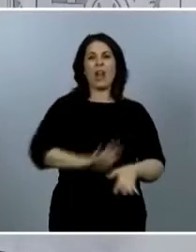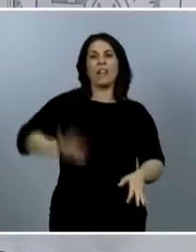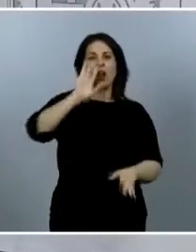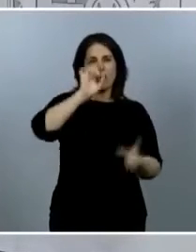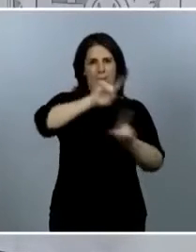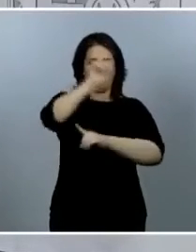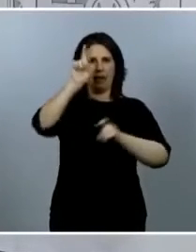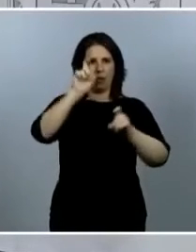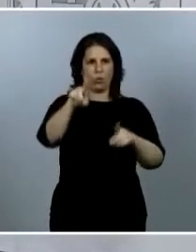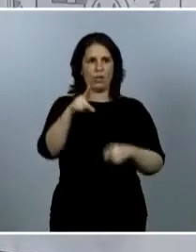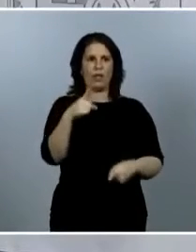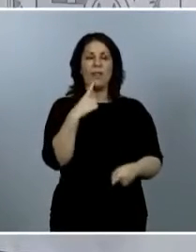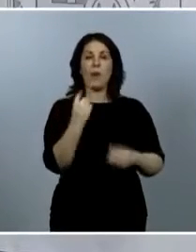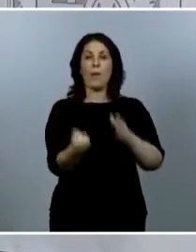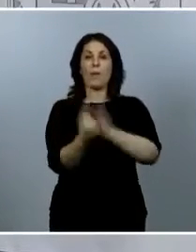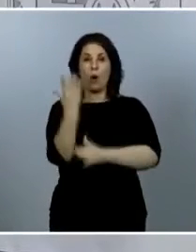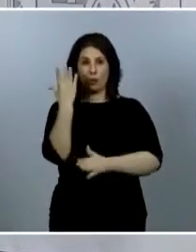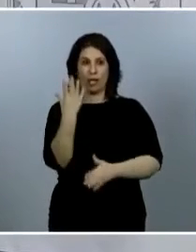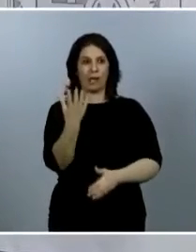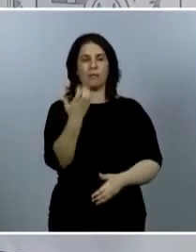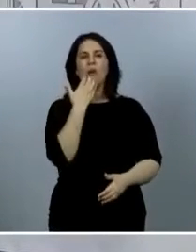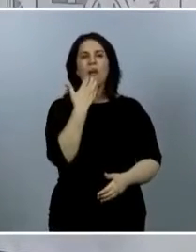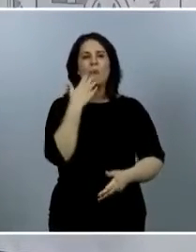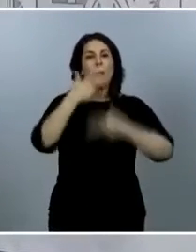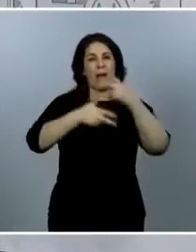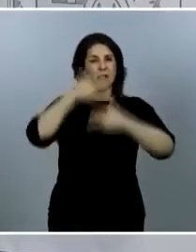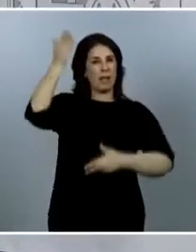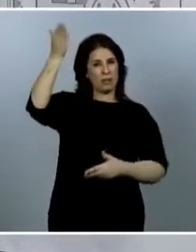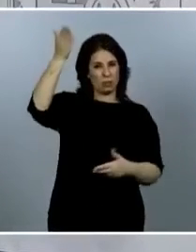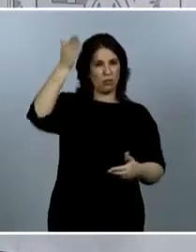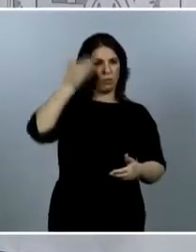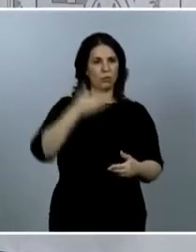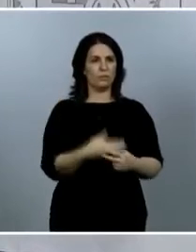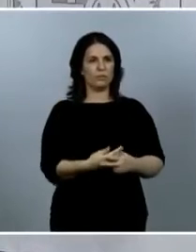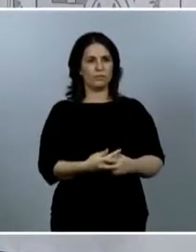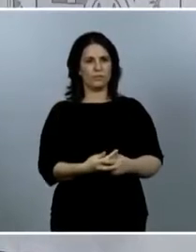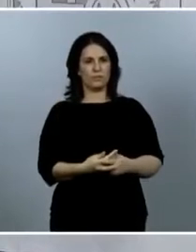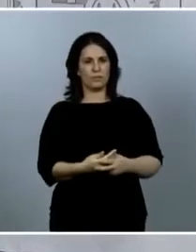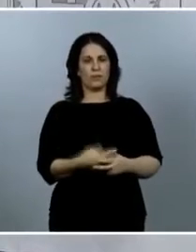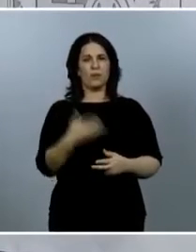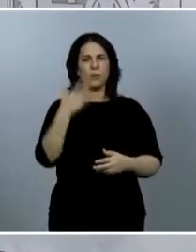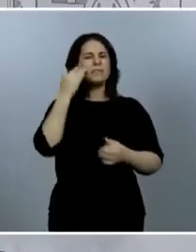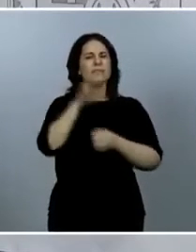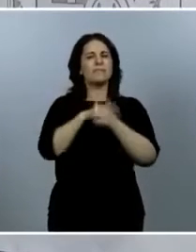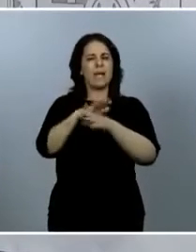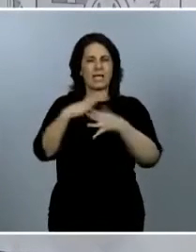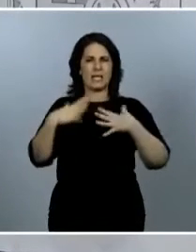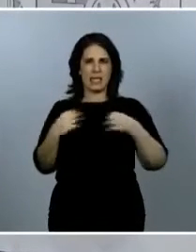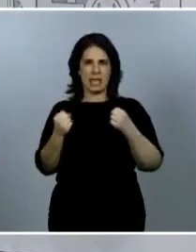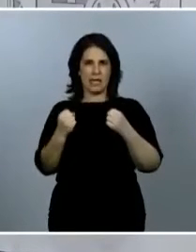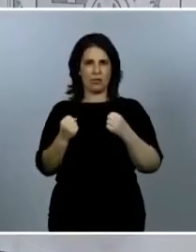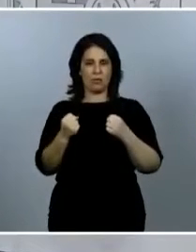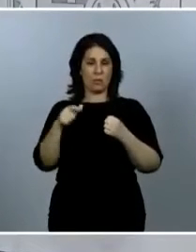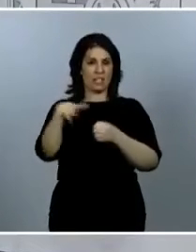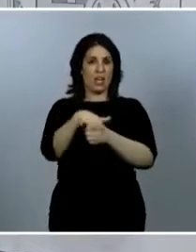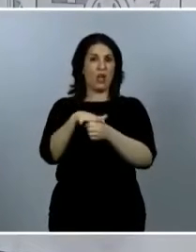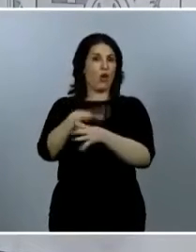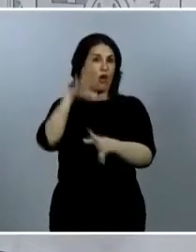que se han registrado, por ejemplo, en el País Vasco, han sido en el ámbito sanitario. ¿El principal foco de las infecciones está ahora en los hospitales?